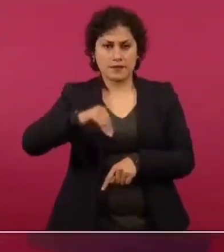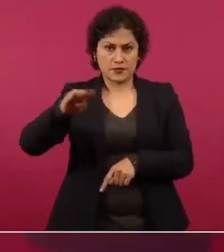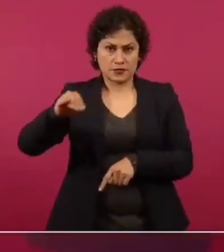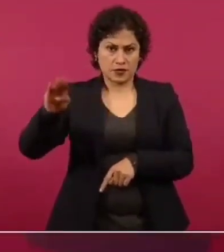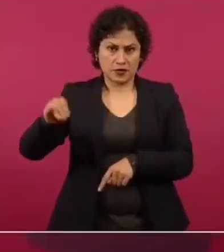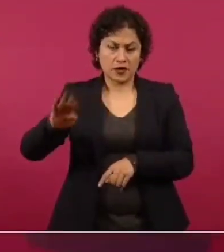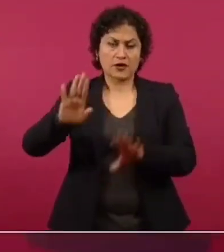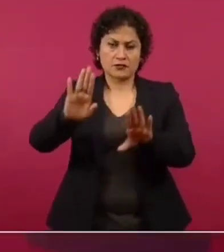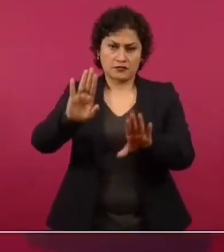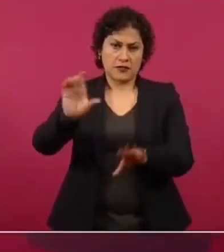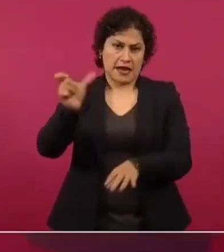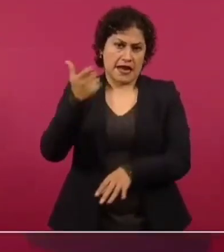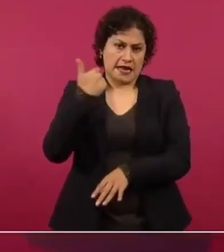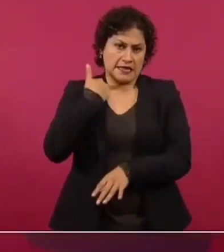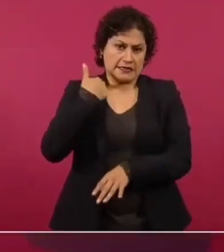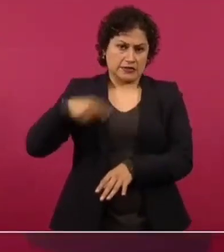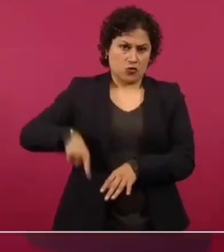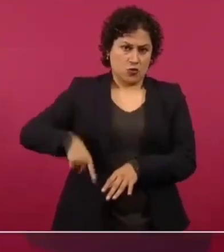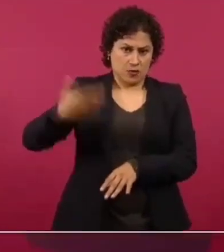gobierno anterior, señor,